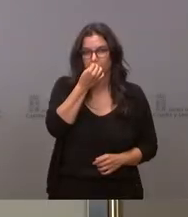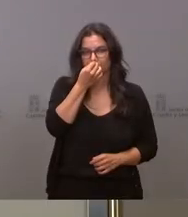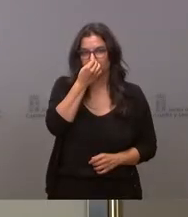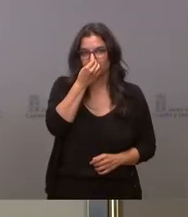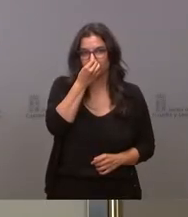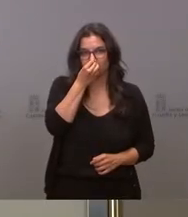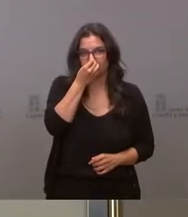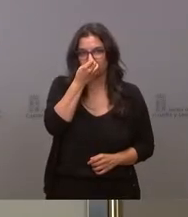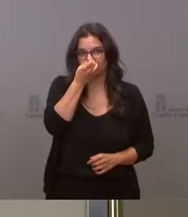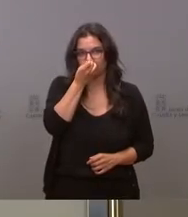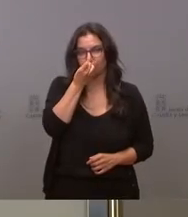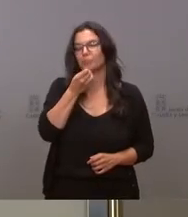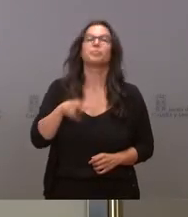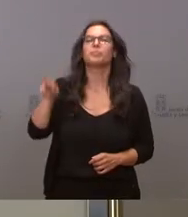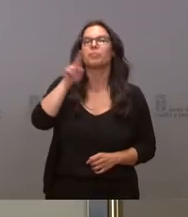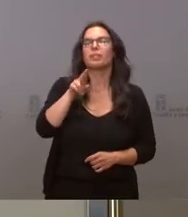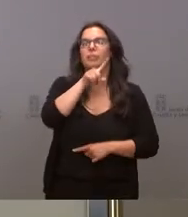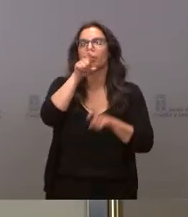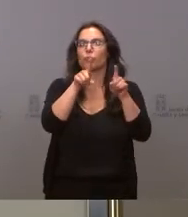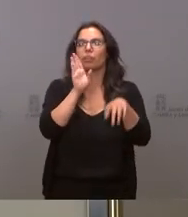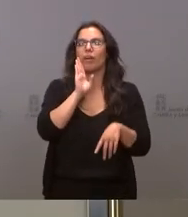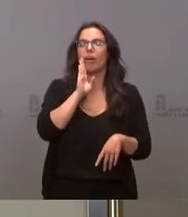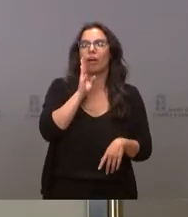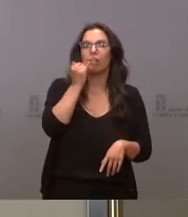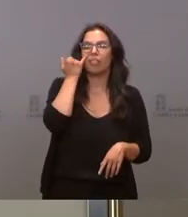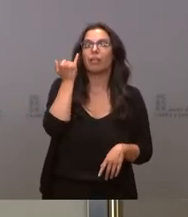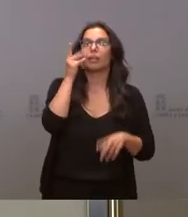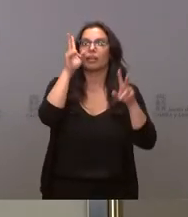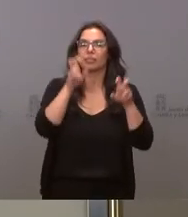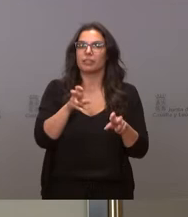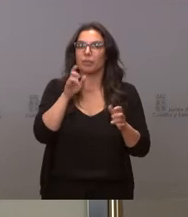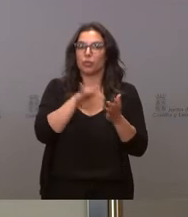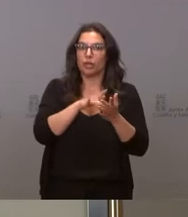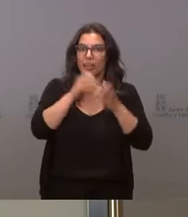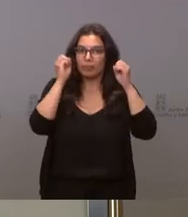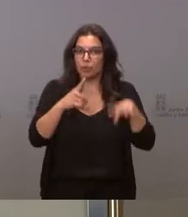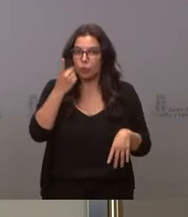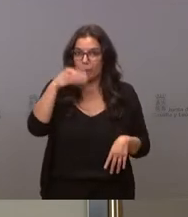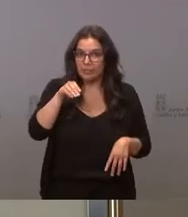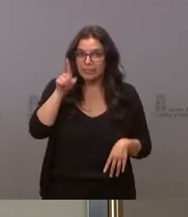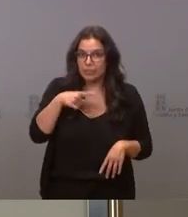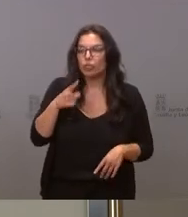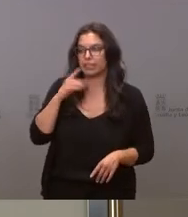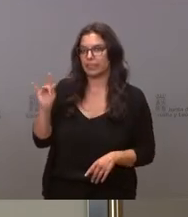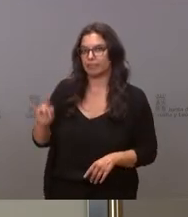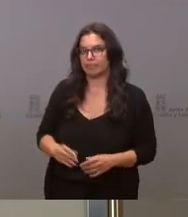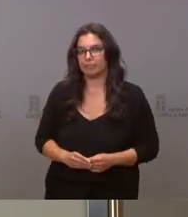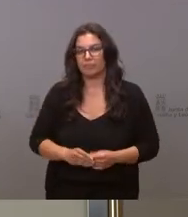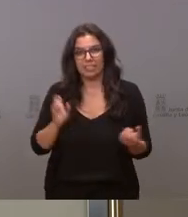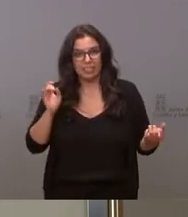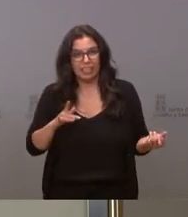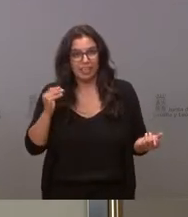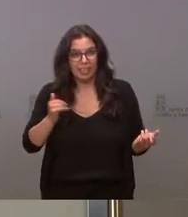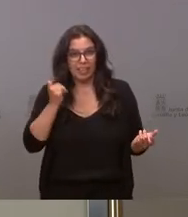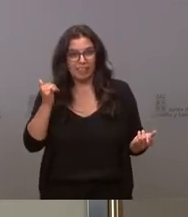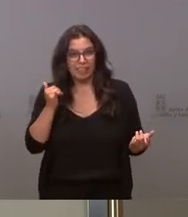insistir en la pregunta de mi compañera que ha quedado pendiente no sé si nos puede confirmar que se ha producido una nueva dimisión se trata del jefe